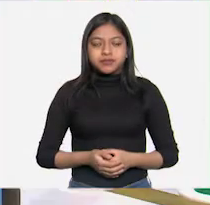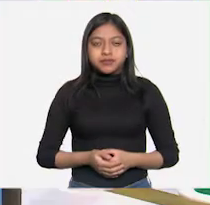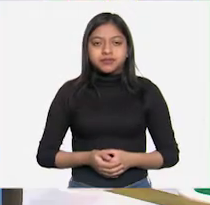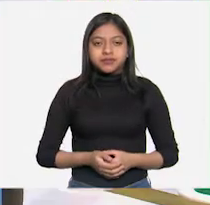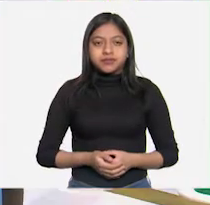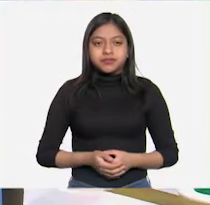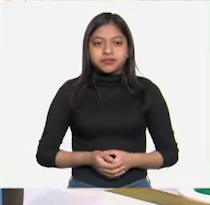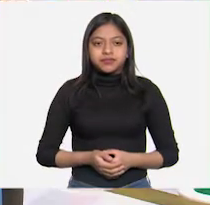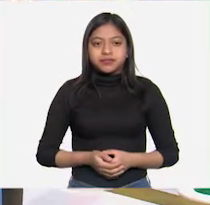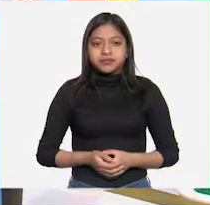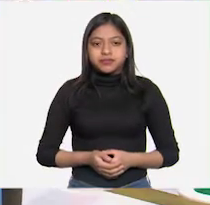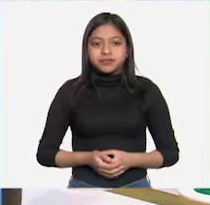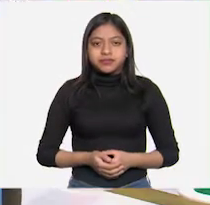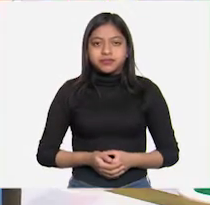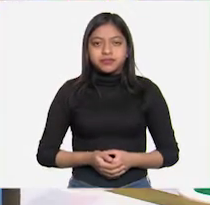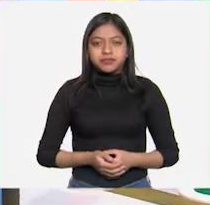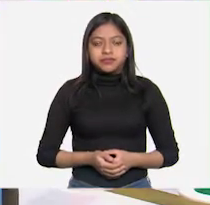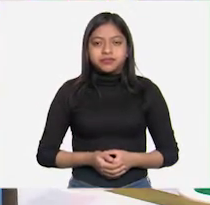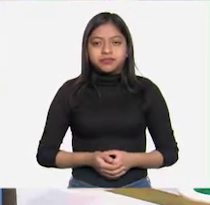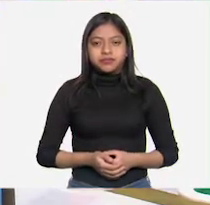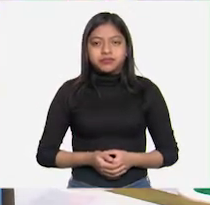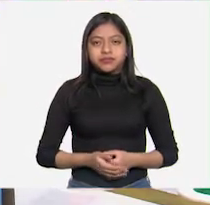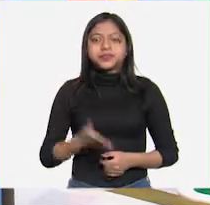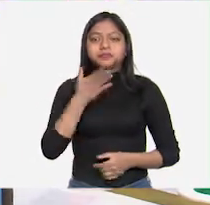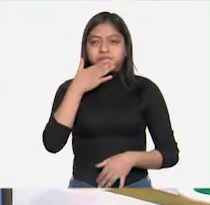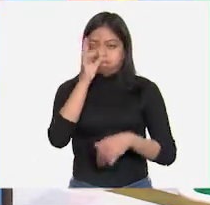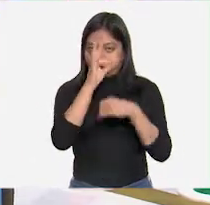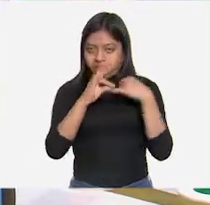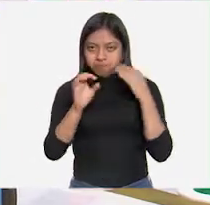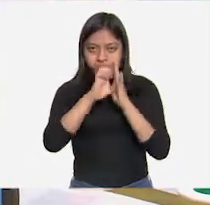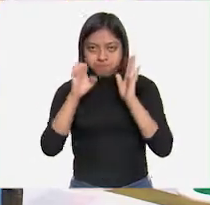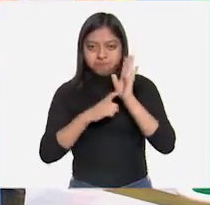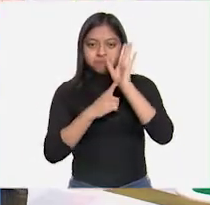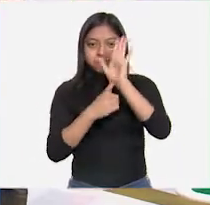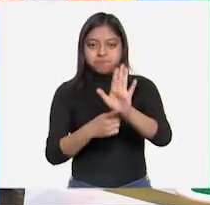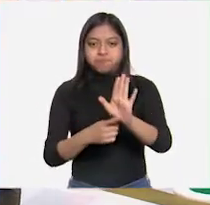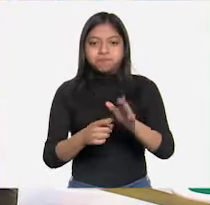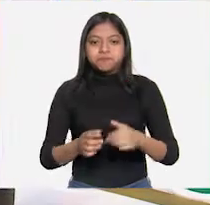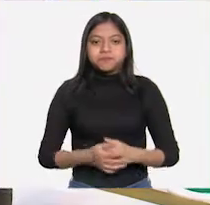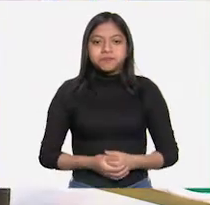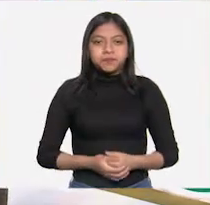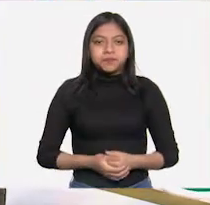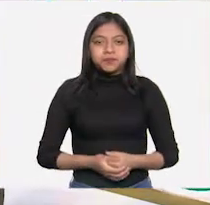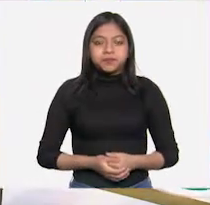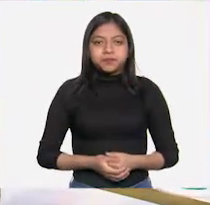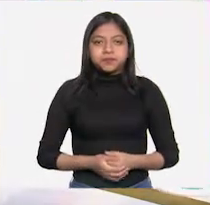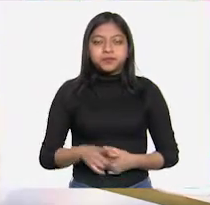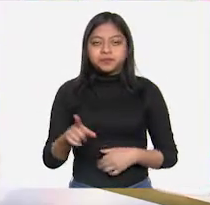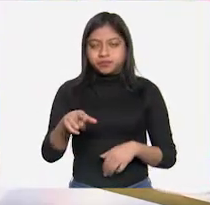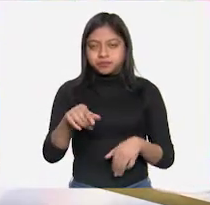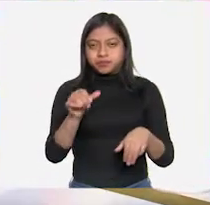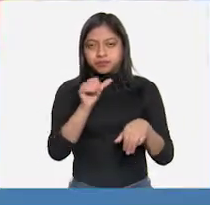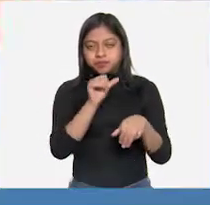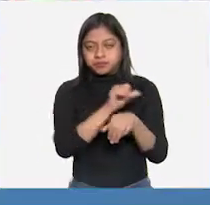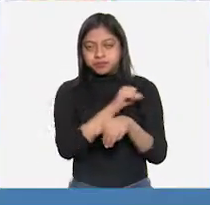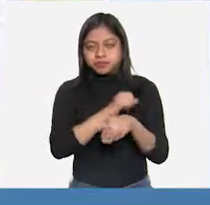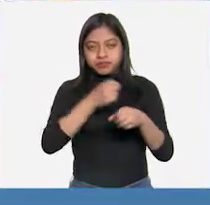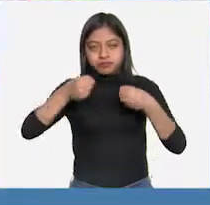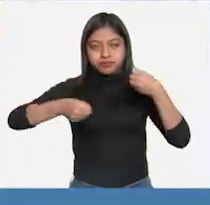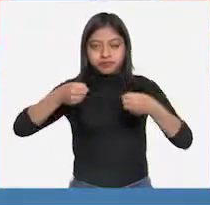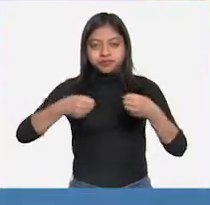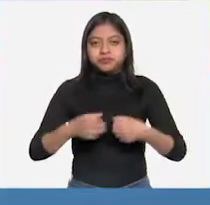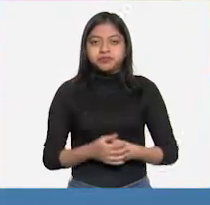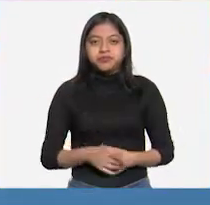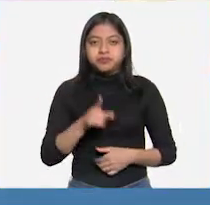más. Exactamente. O menos. Y, por último, tenemos este ejemplo con este carrito que está aquí. Si